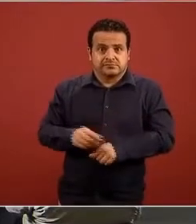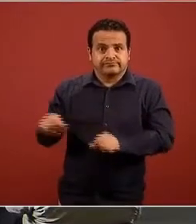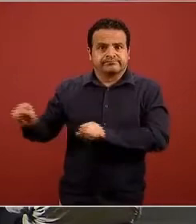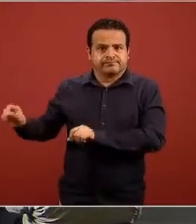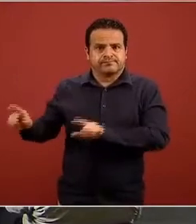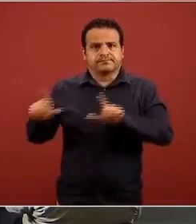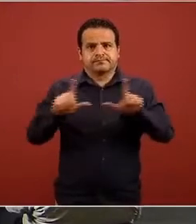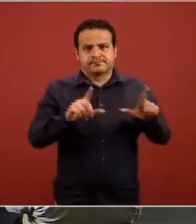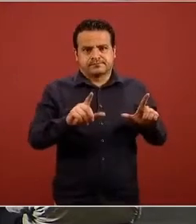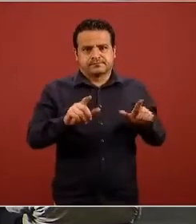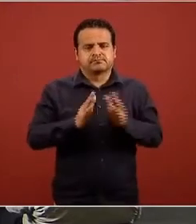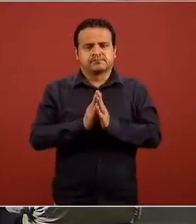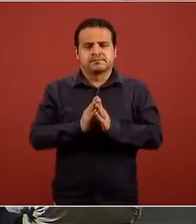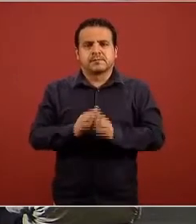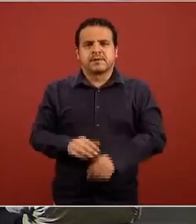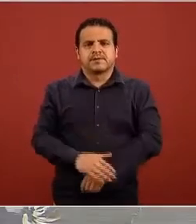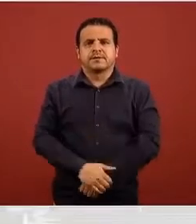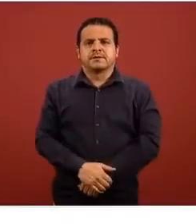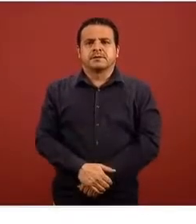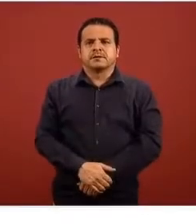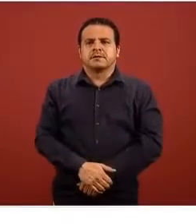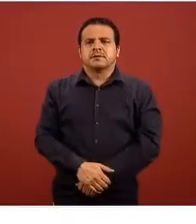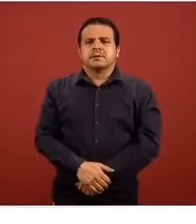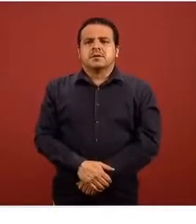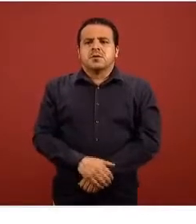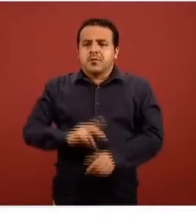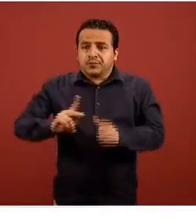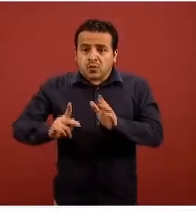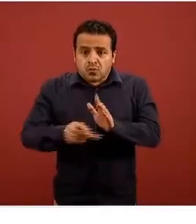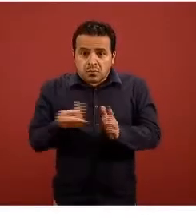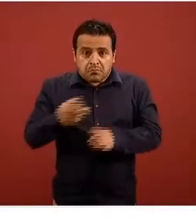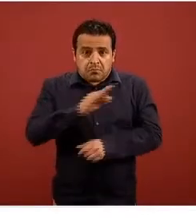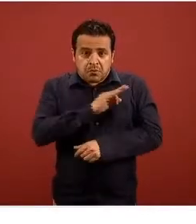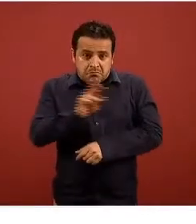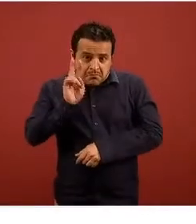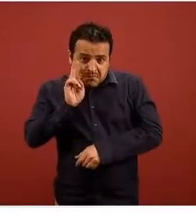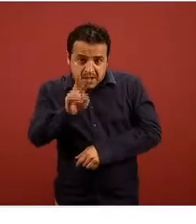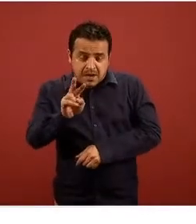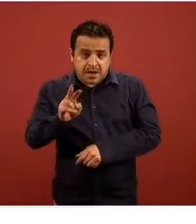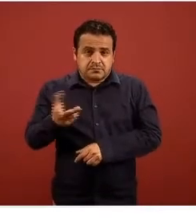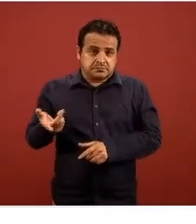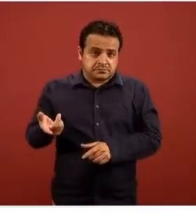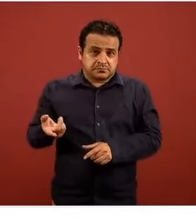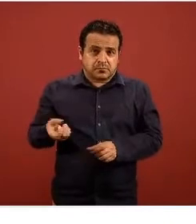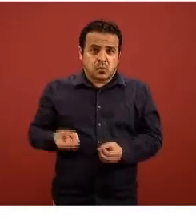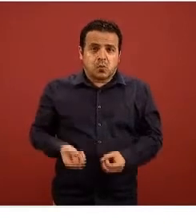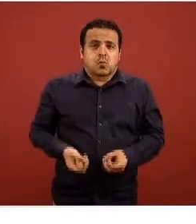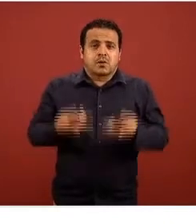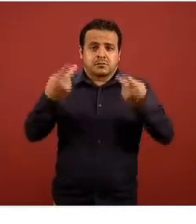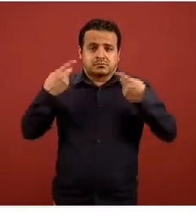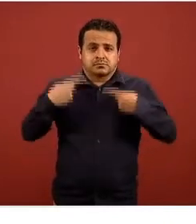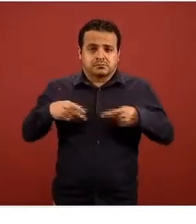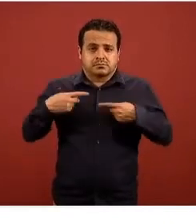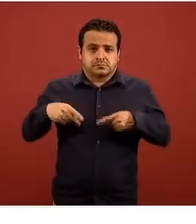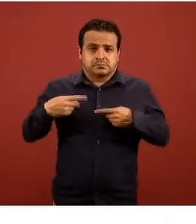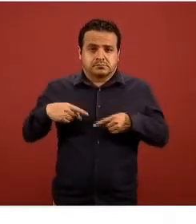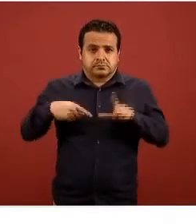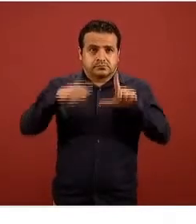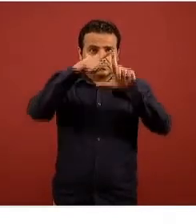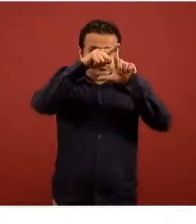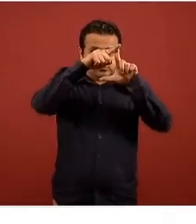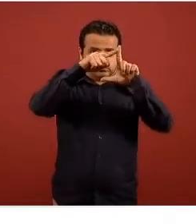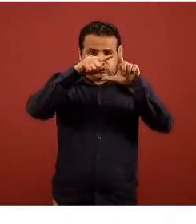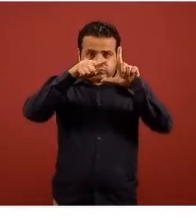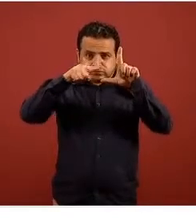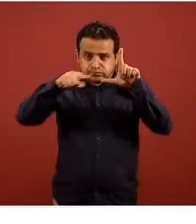diapositiva tenemos nuevamente esta distribución de la tasa de incidencia en orden descendente para que ustedes puedan